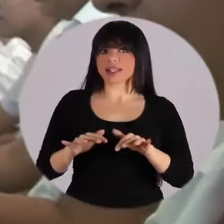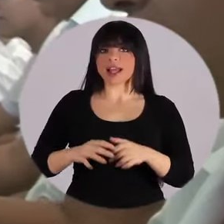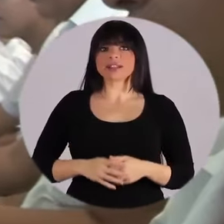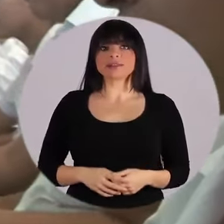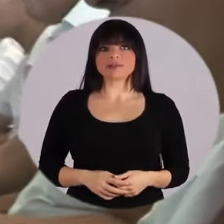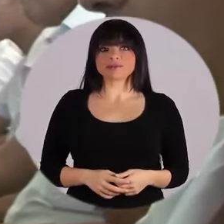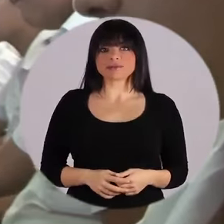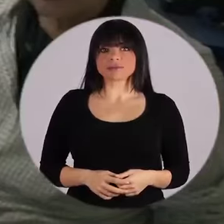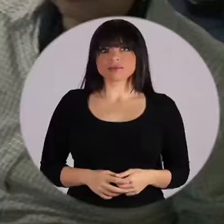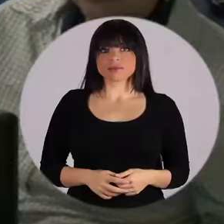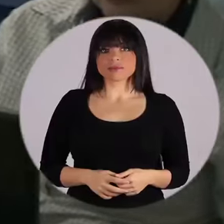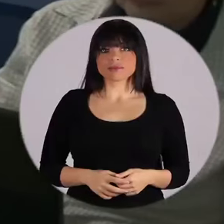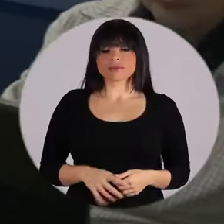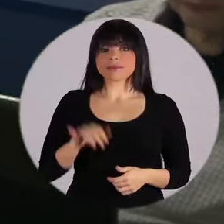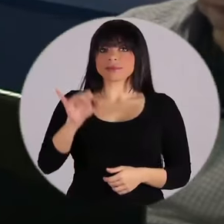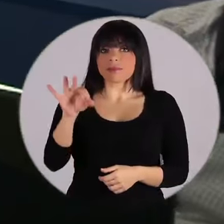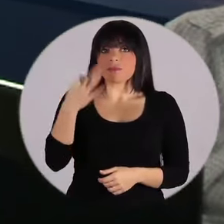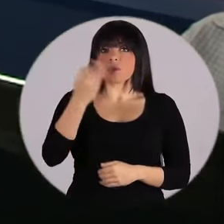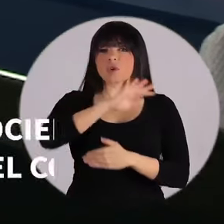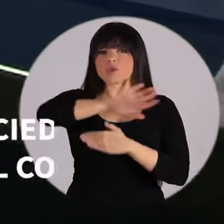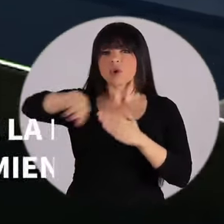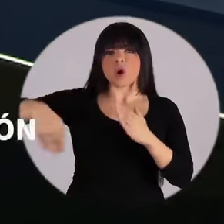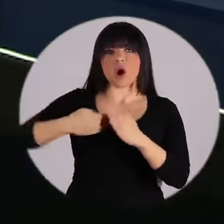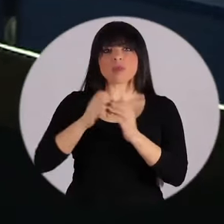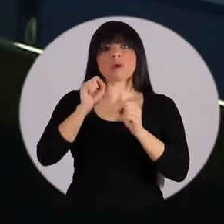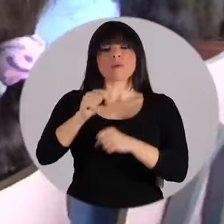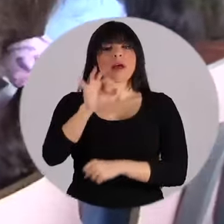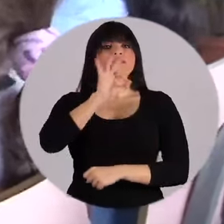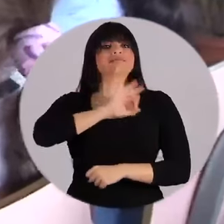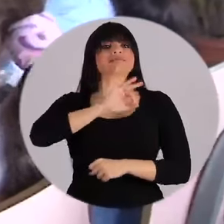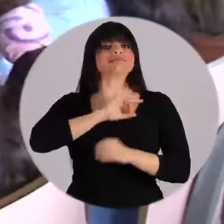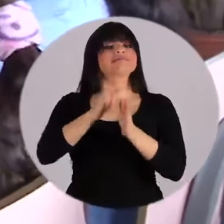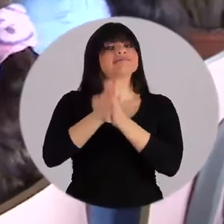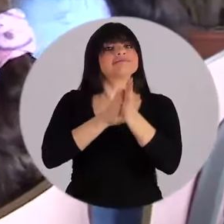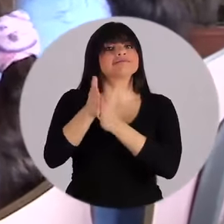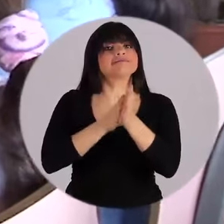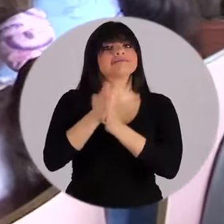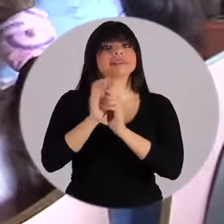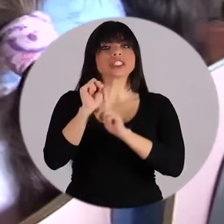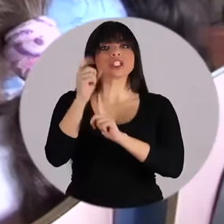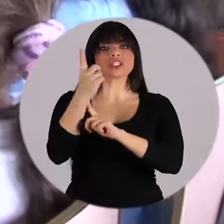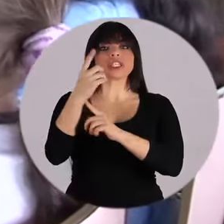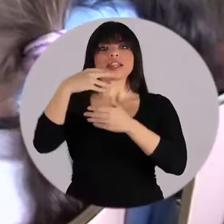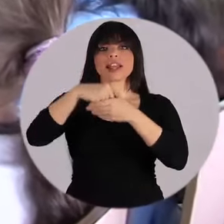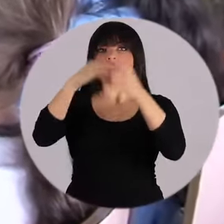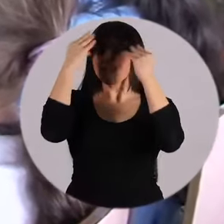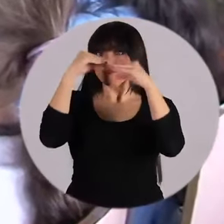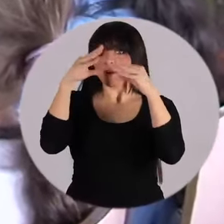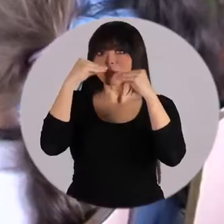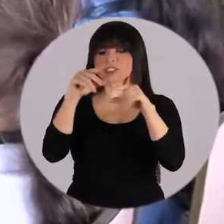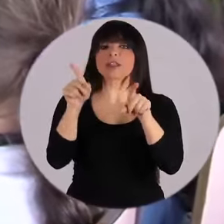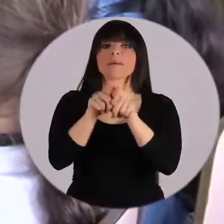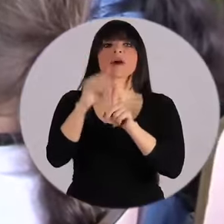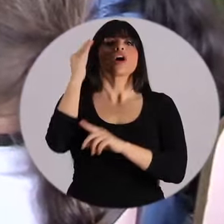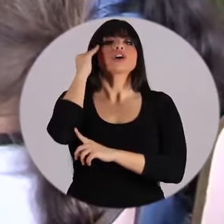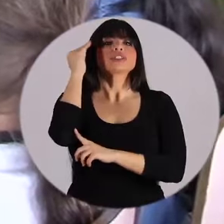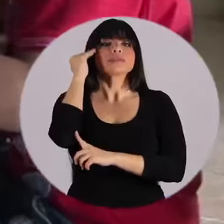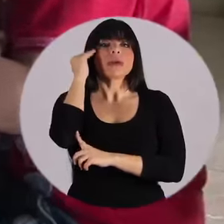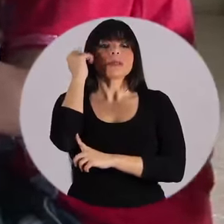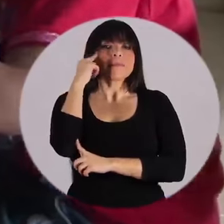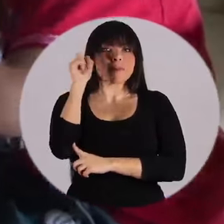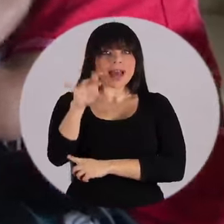agenda de solidaridad digital. De esta manera, todos podemos aprovechar los beneficios de la sociedad de la información y el